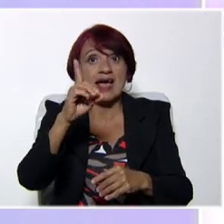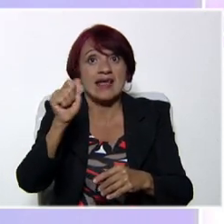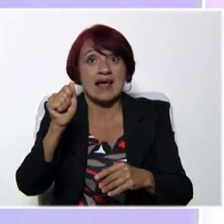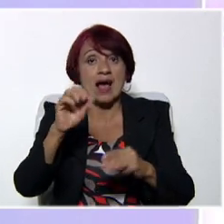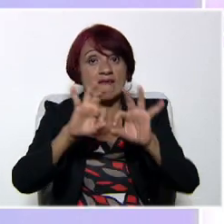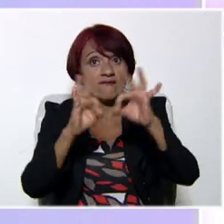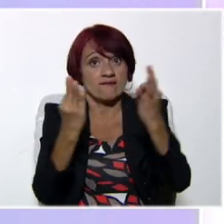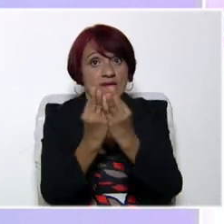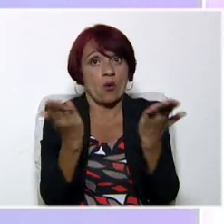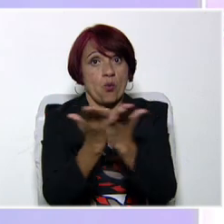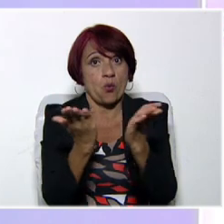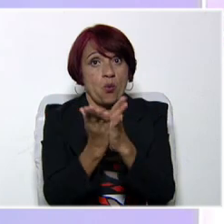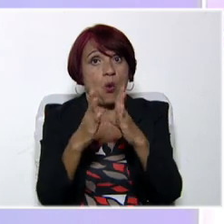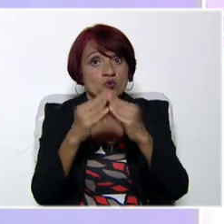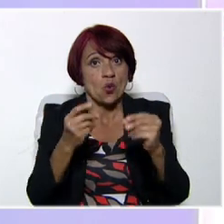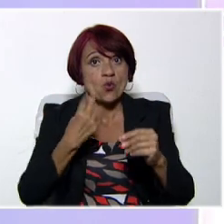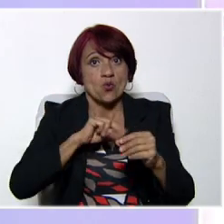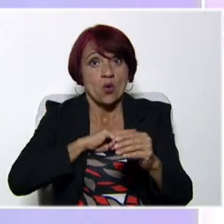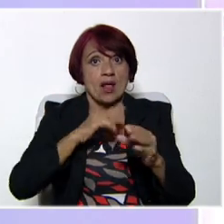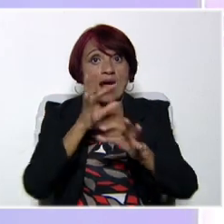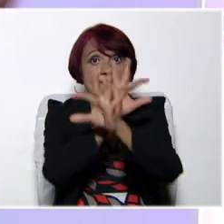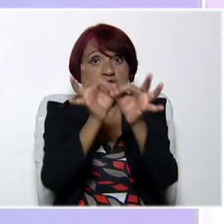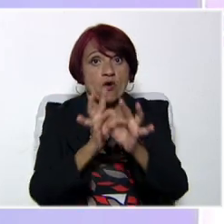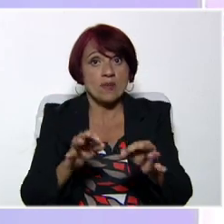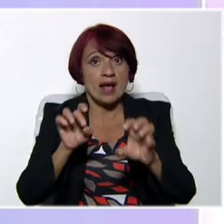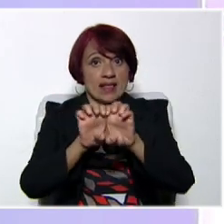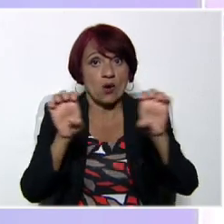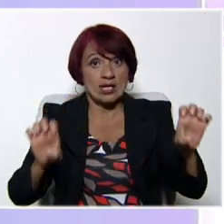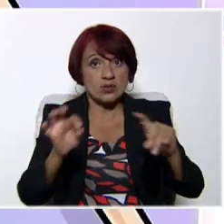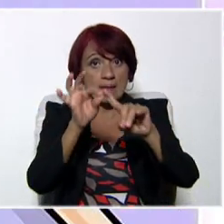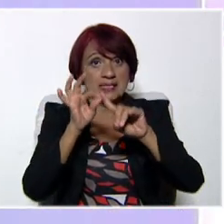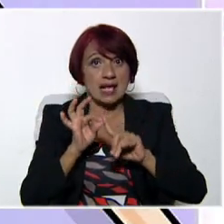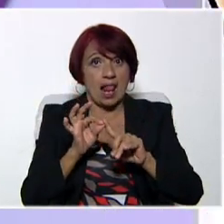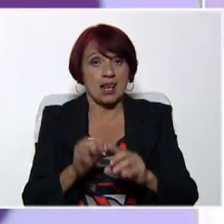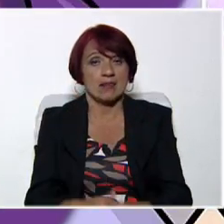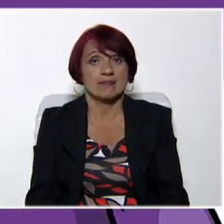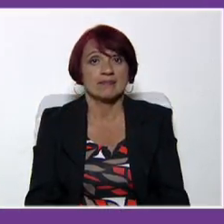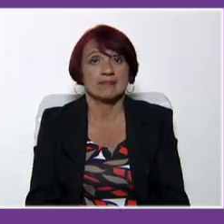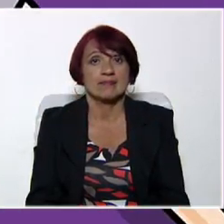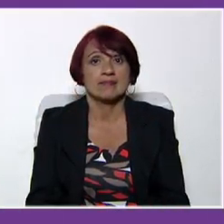Cada Familia a una Escuela con nuestra modalidad de educación especial.